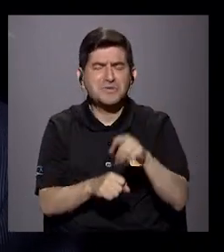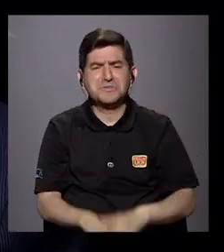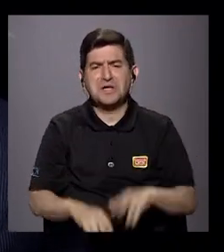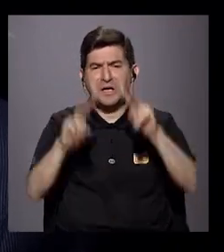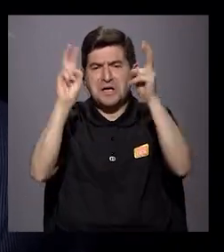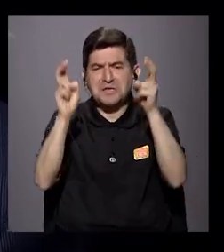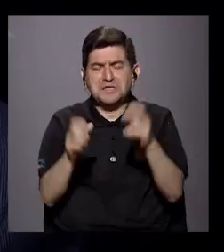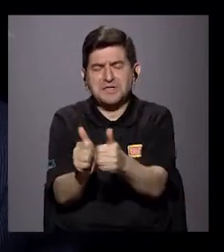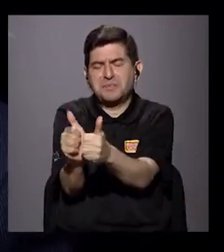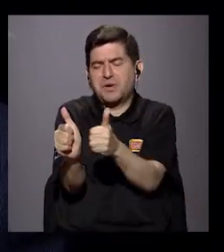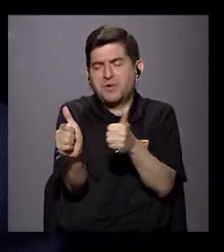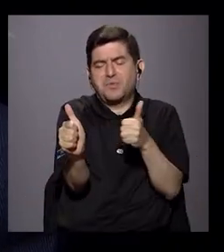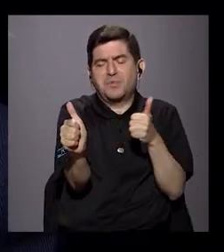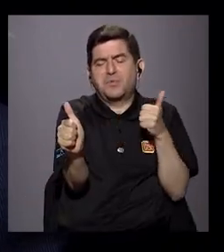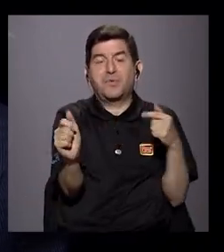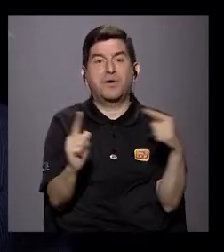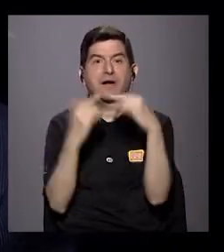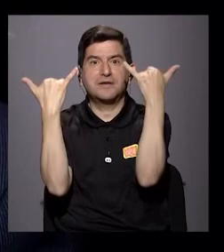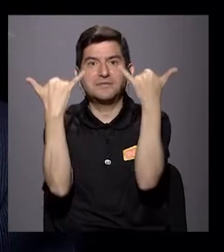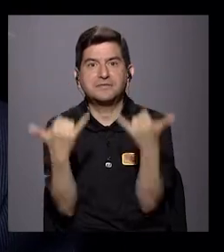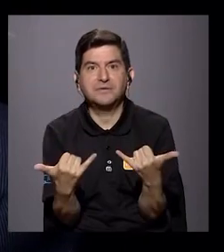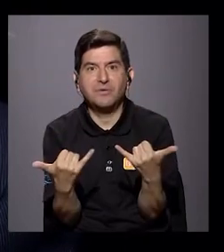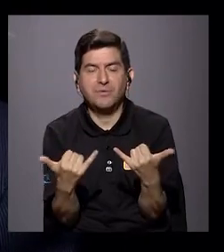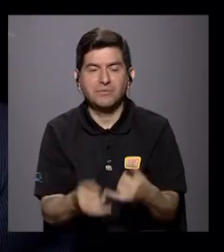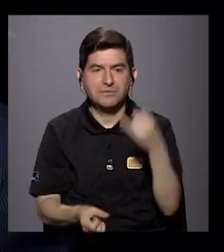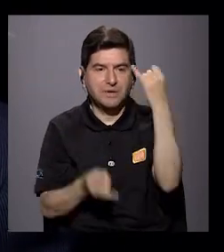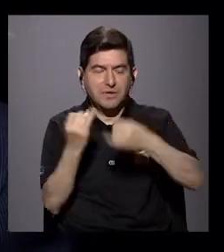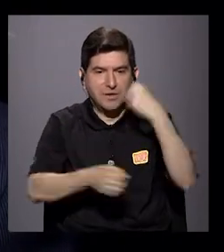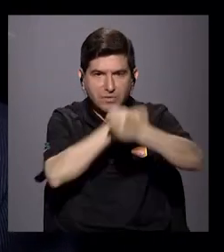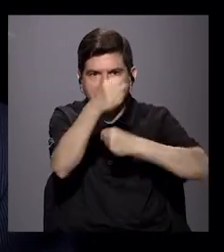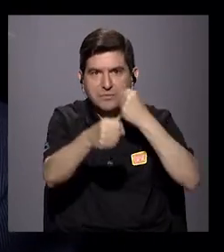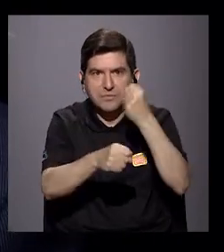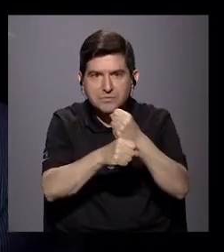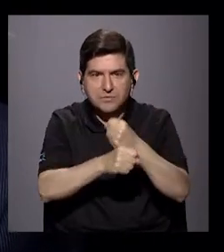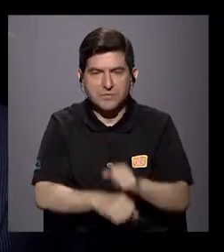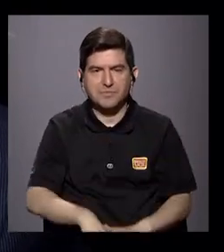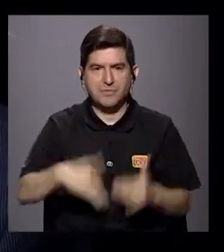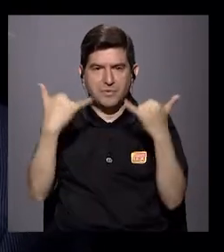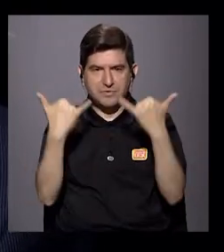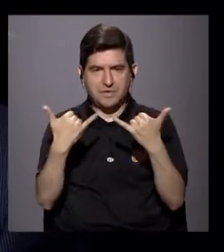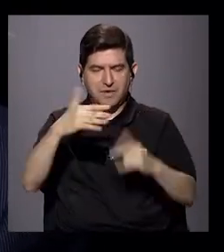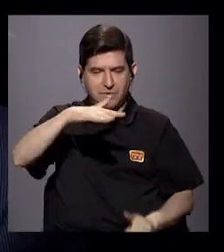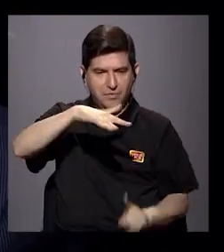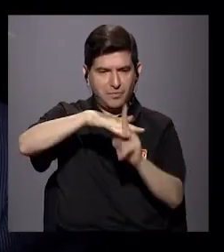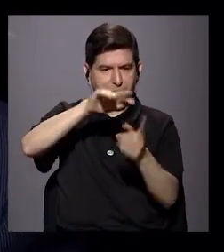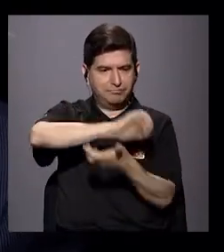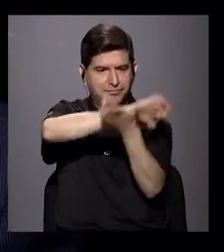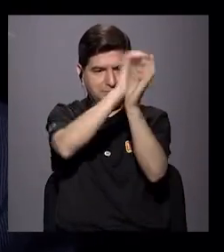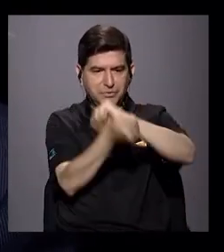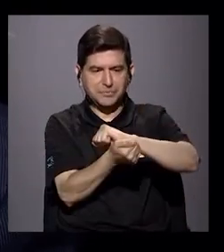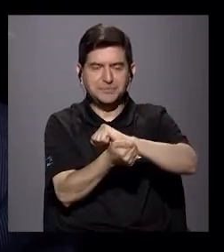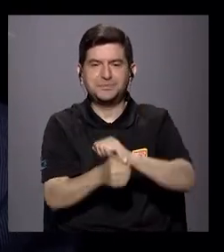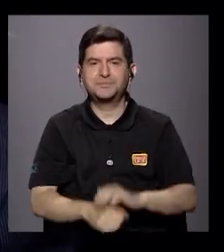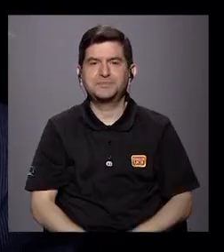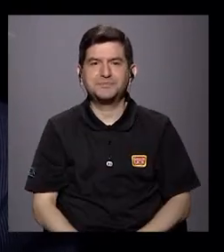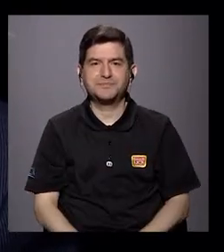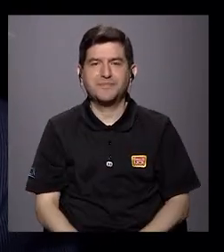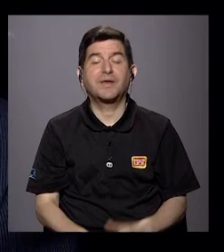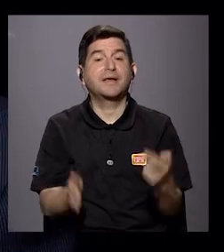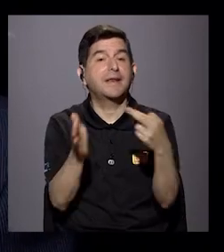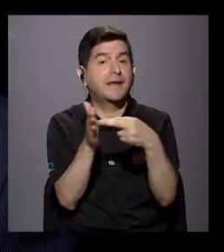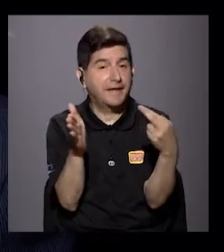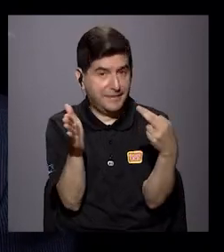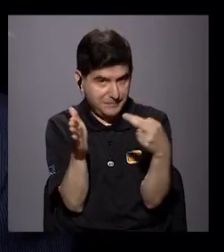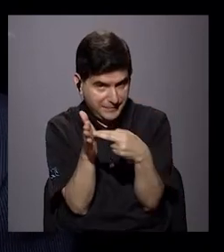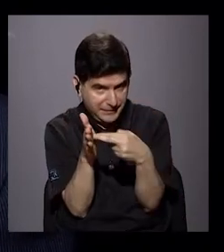quedado en rezago, hasta ahora o en los últimos años se han venido gestando esos cambios, que, reitero,